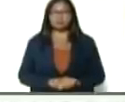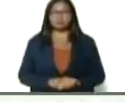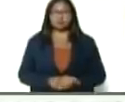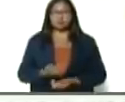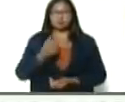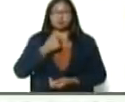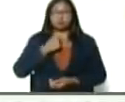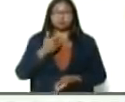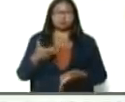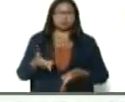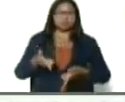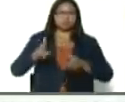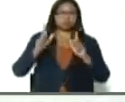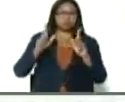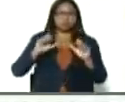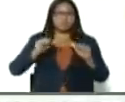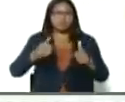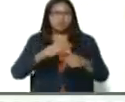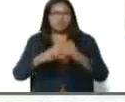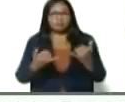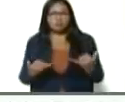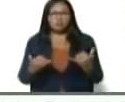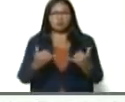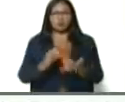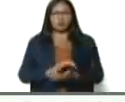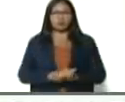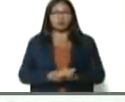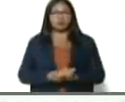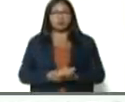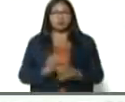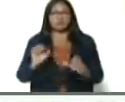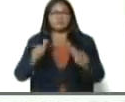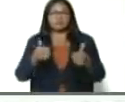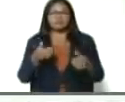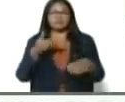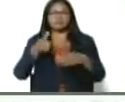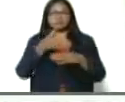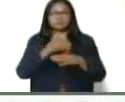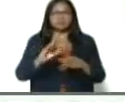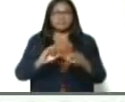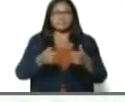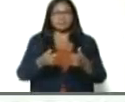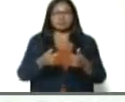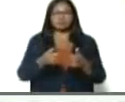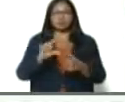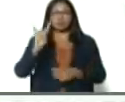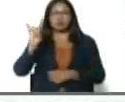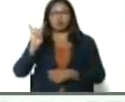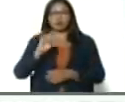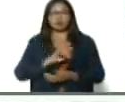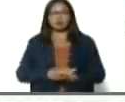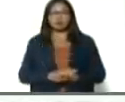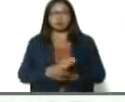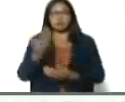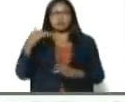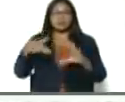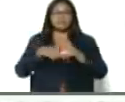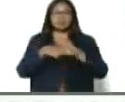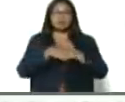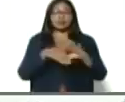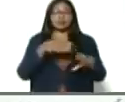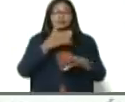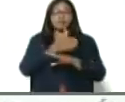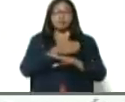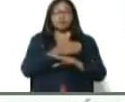autoricé, el inicio, de la zafra, de la sardina, y arrancó el lunes, ayer, martes, la andaba, en la